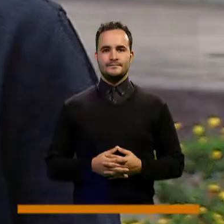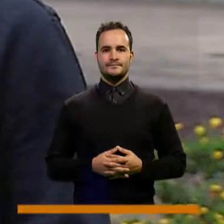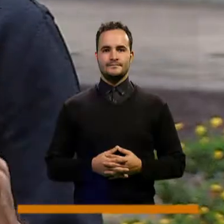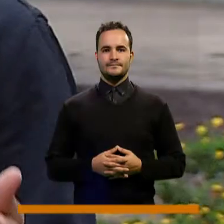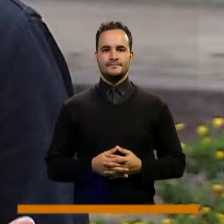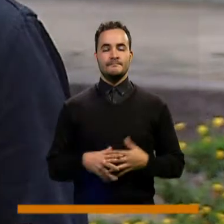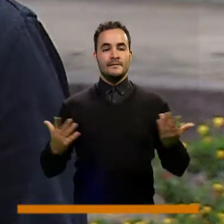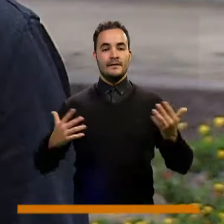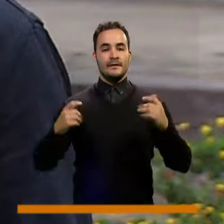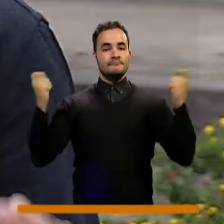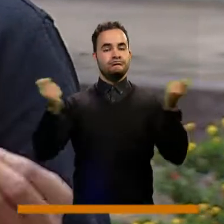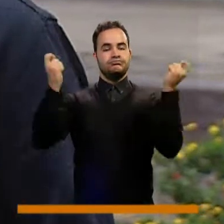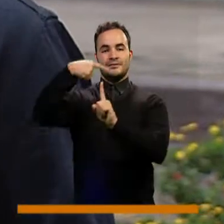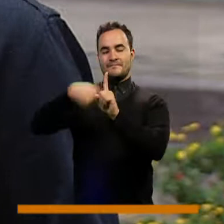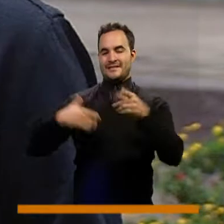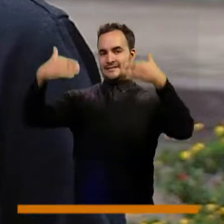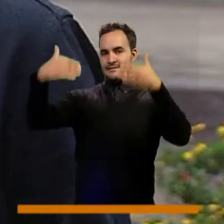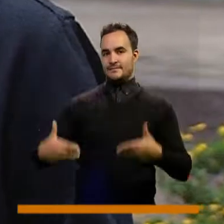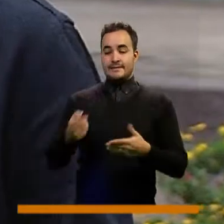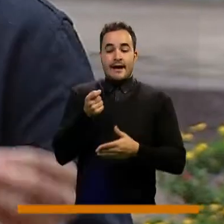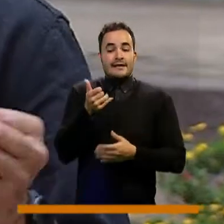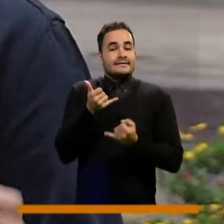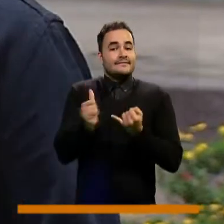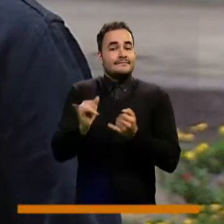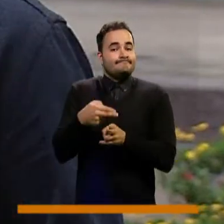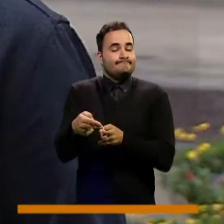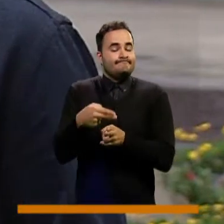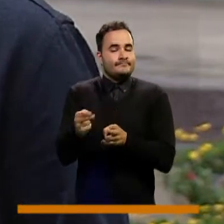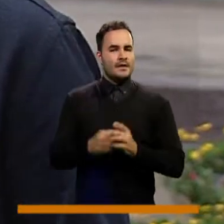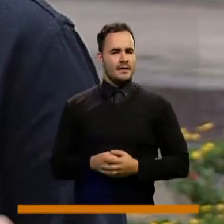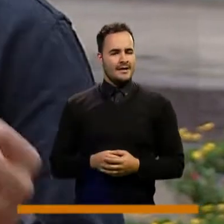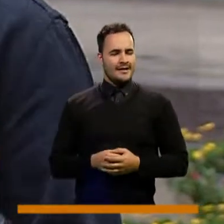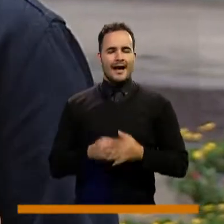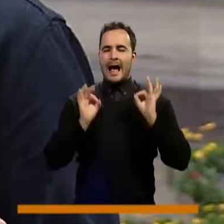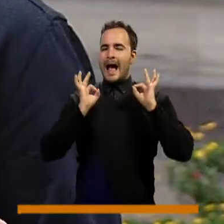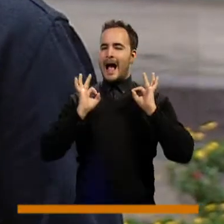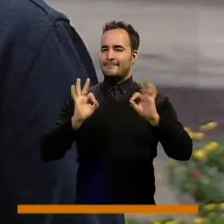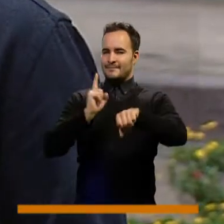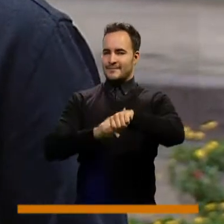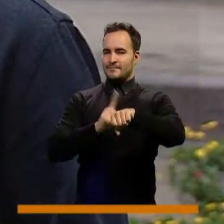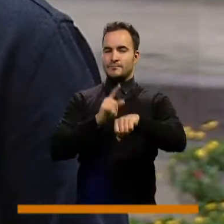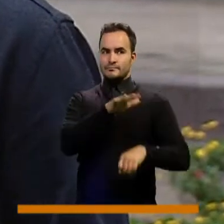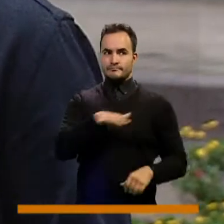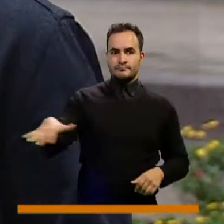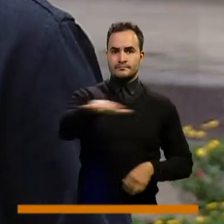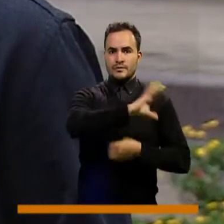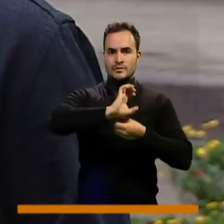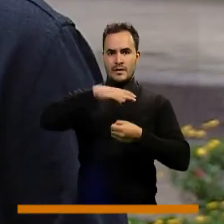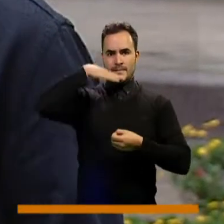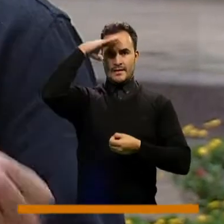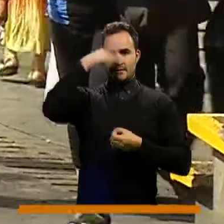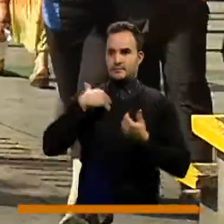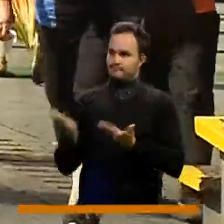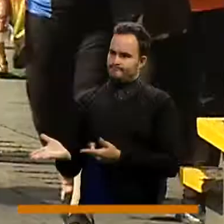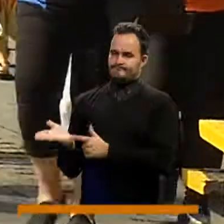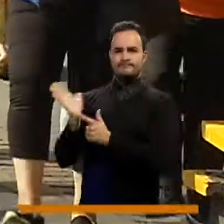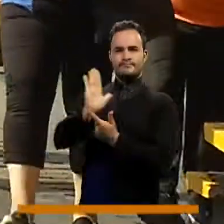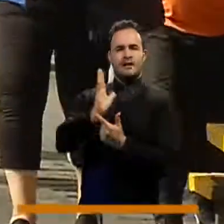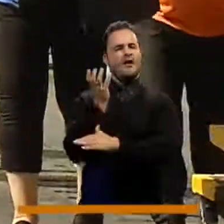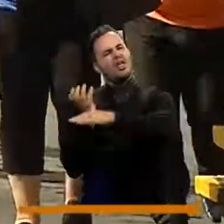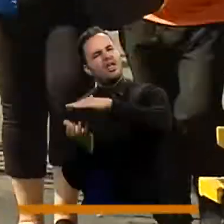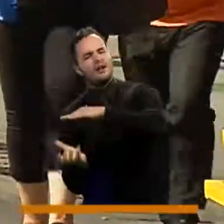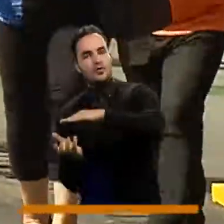El mes de la discapacidad está por terminar y es la ocasión para resaltar la importancia para la ciudad de incluir,